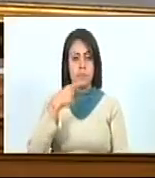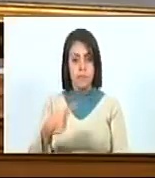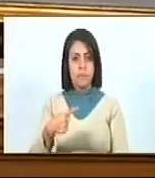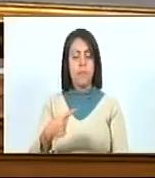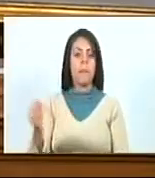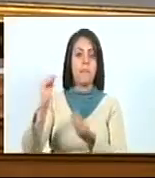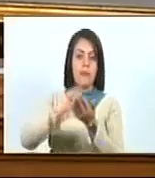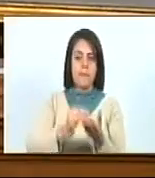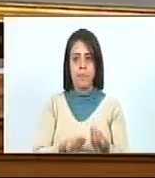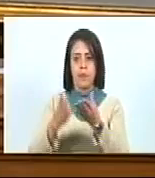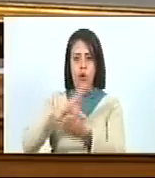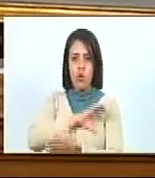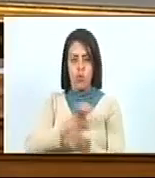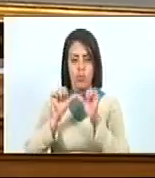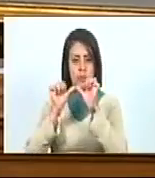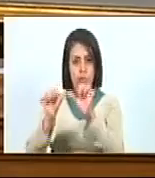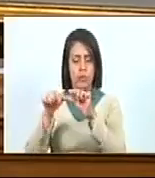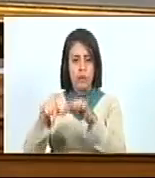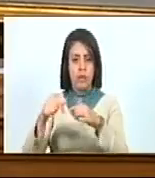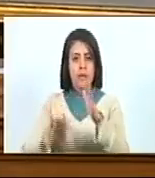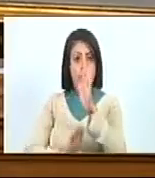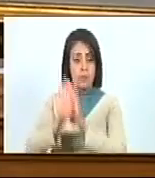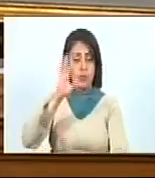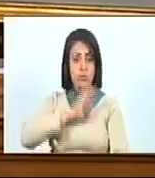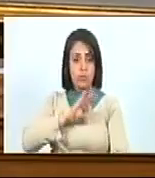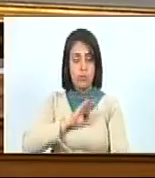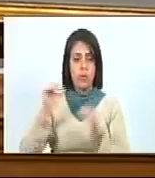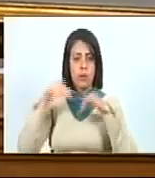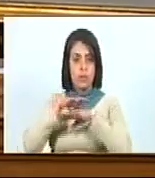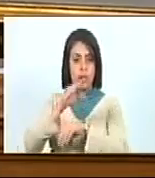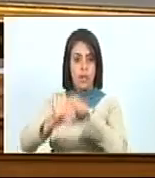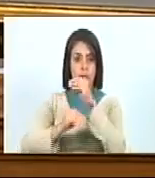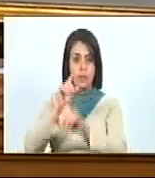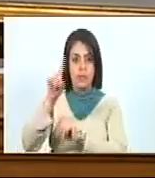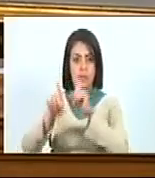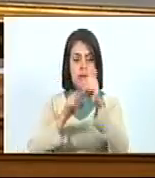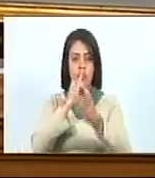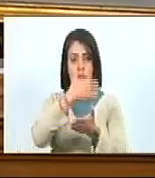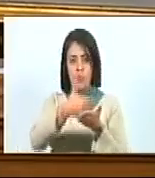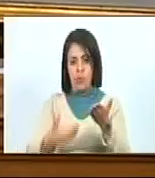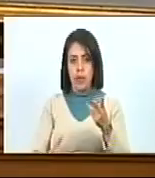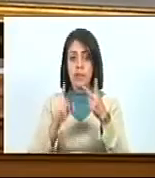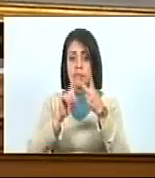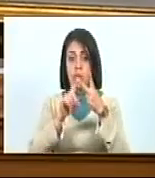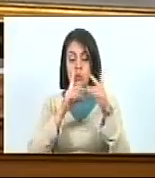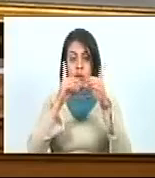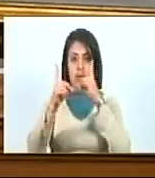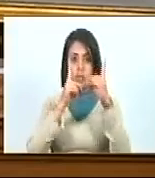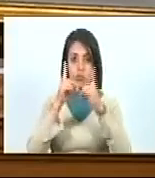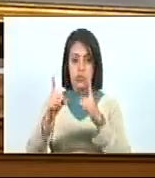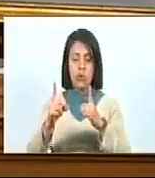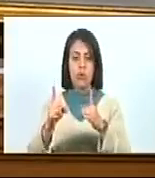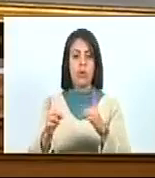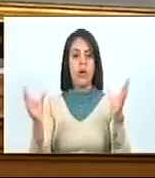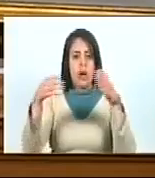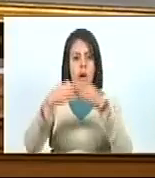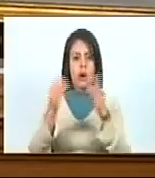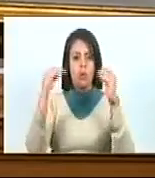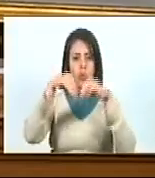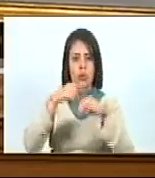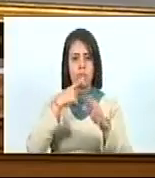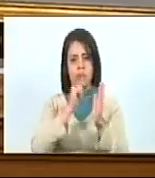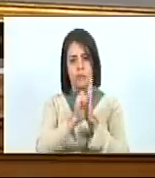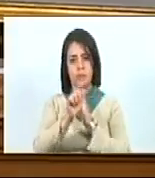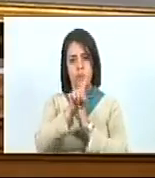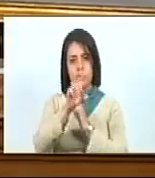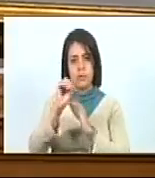se remite a la Comisión Permanente de Desarrollo Social Integral a los fines de la elaboración del informe para su segunda discusión de conformidad con la establección del